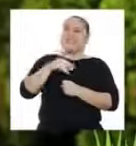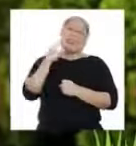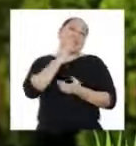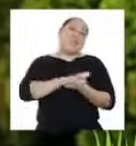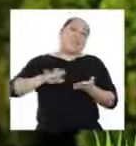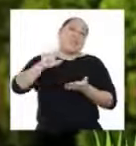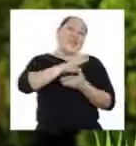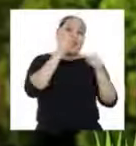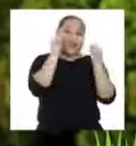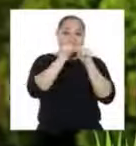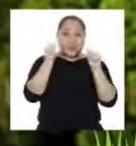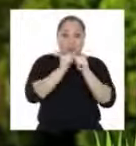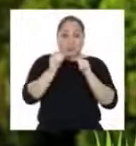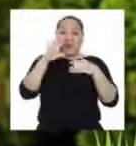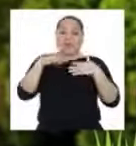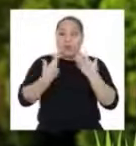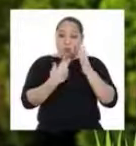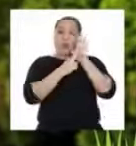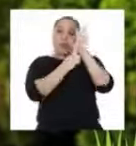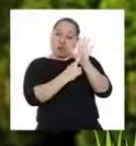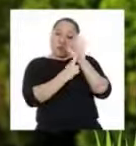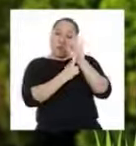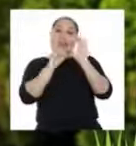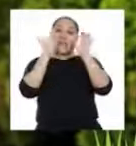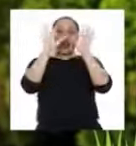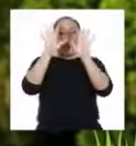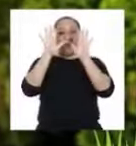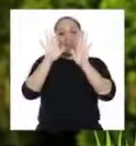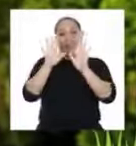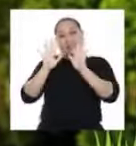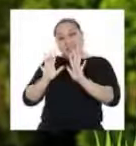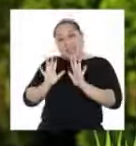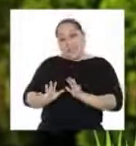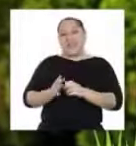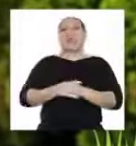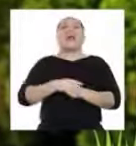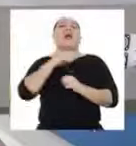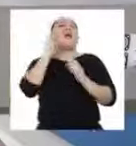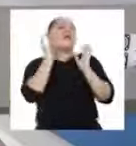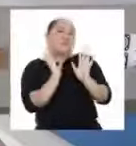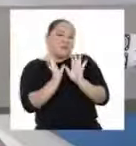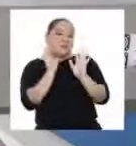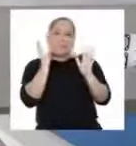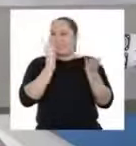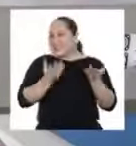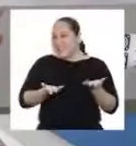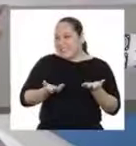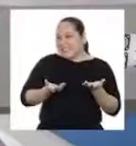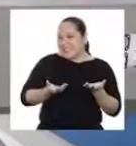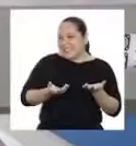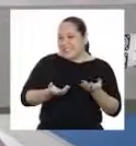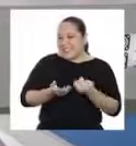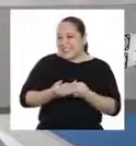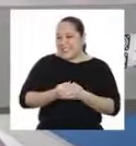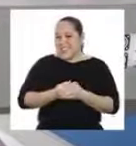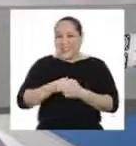Techi! Todas las cantidades se pueden representar de 10 en 10. Entonces,